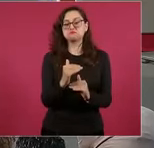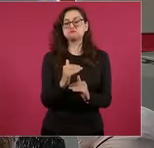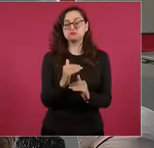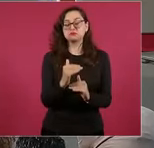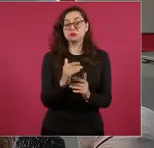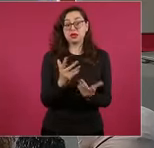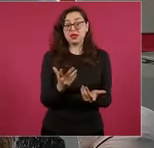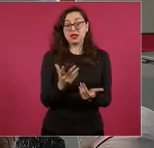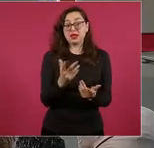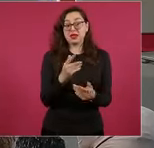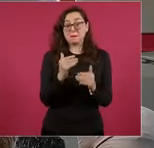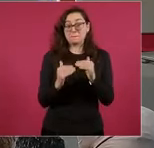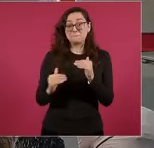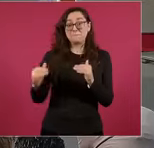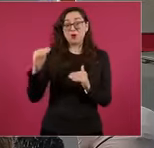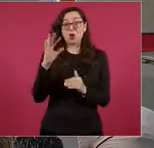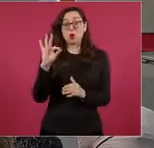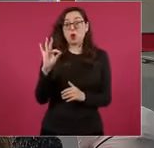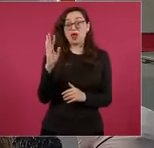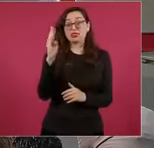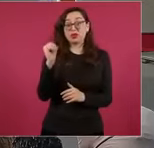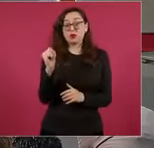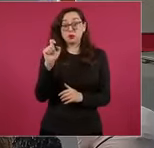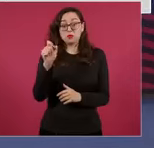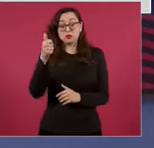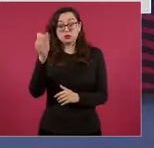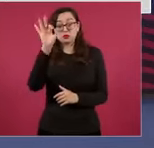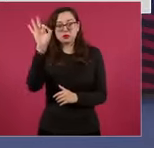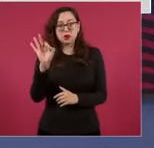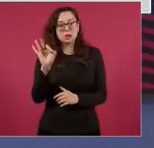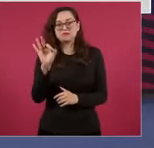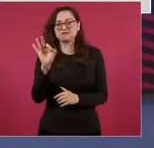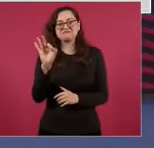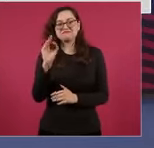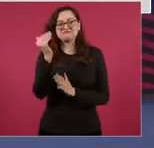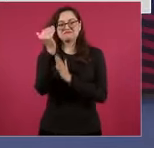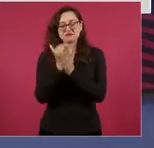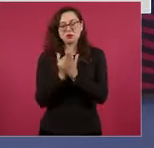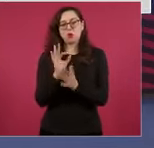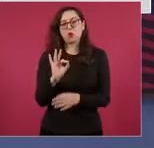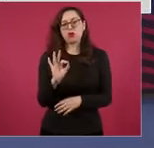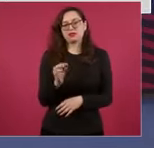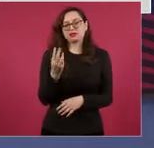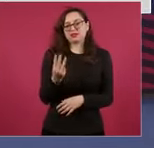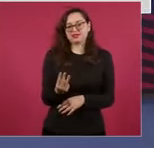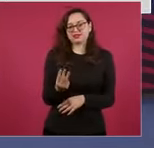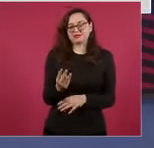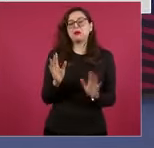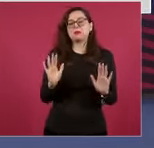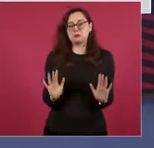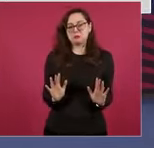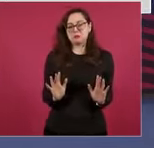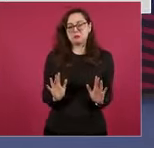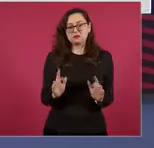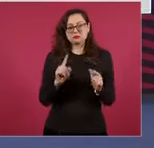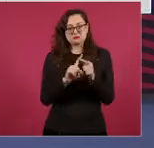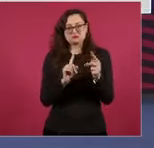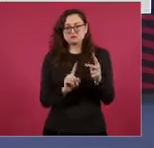49.6%. Ninguna de estas dos reglas